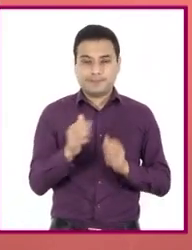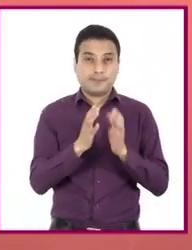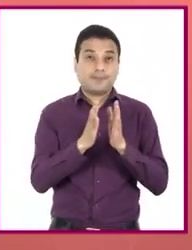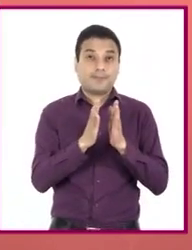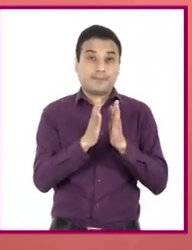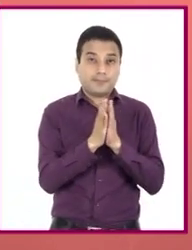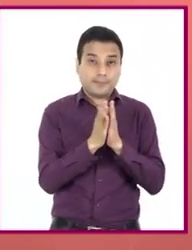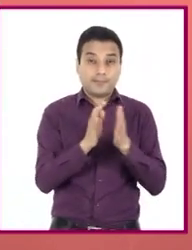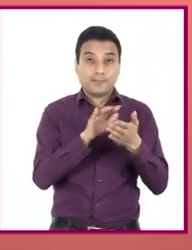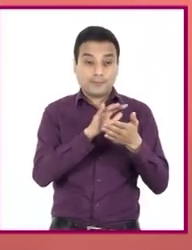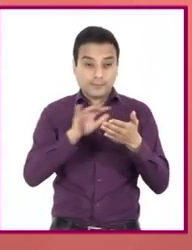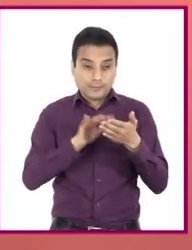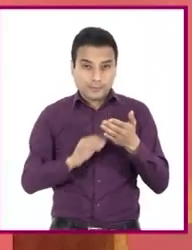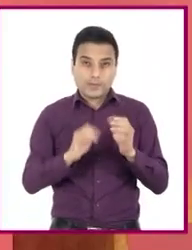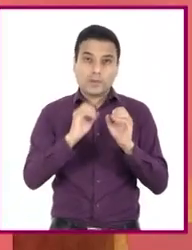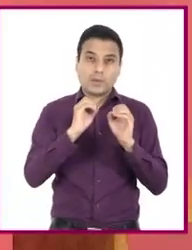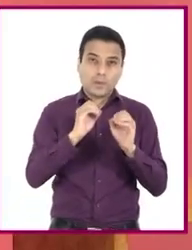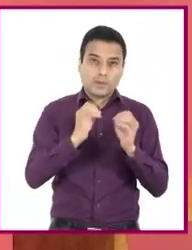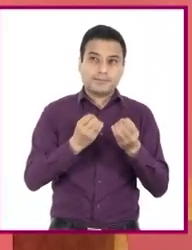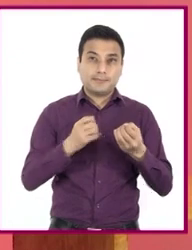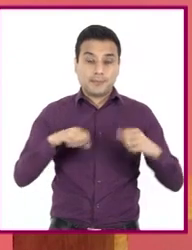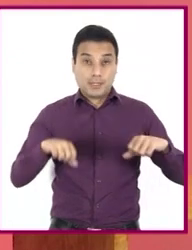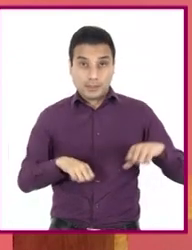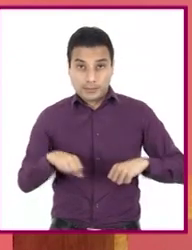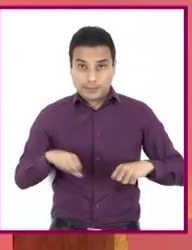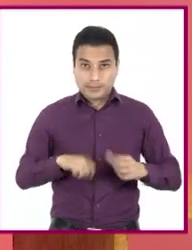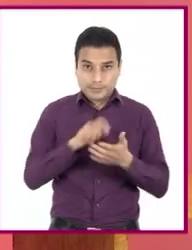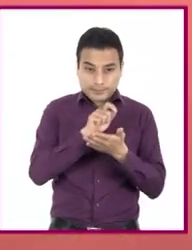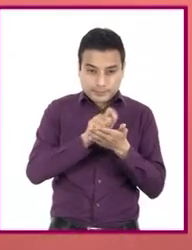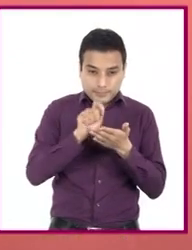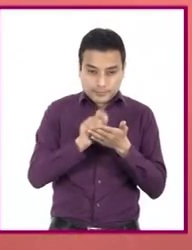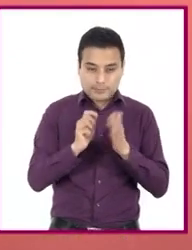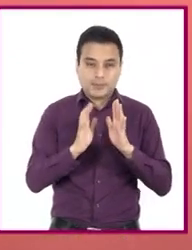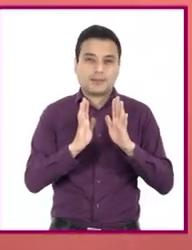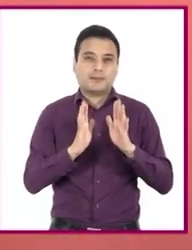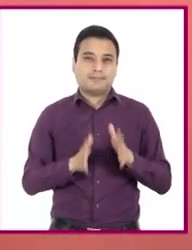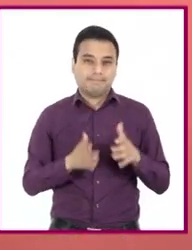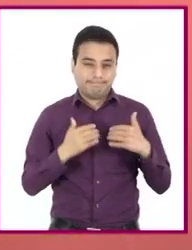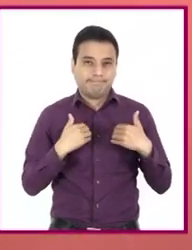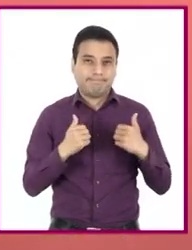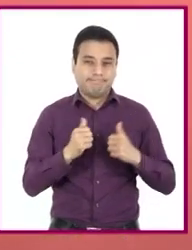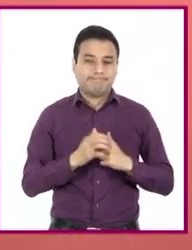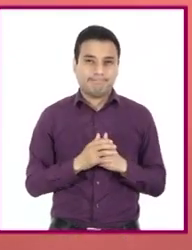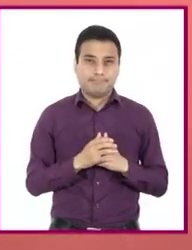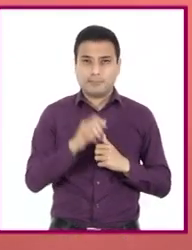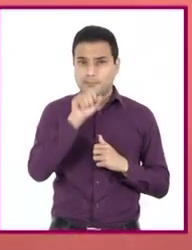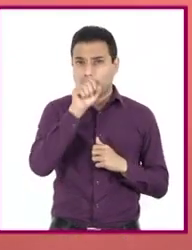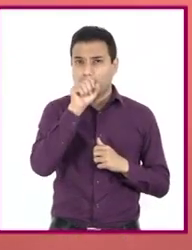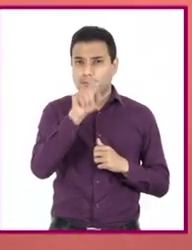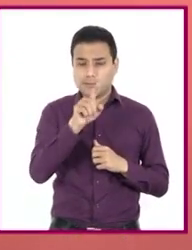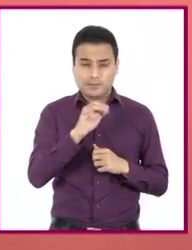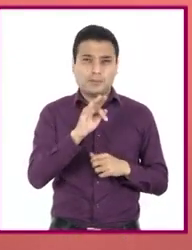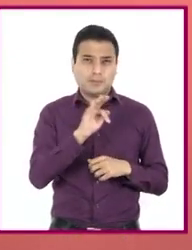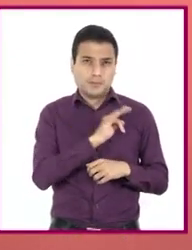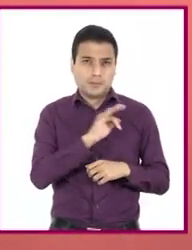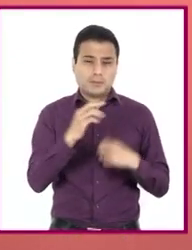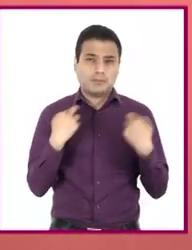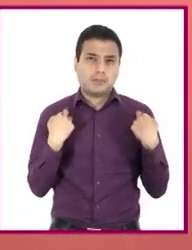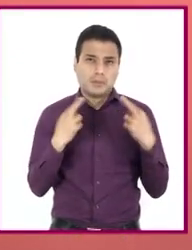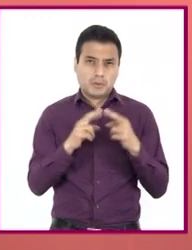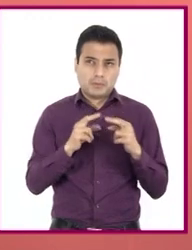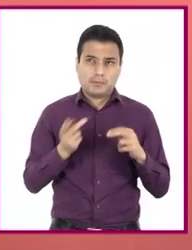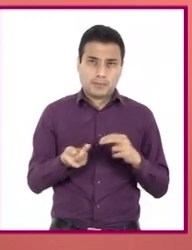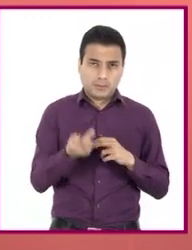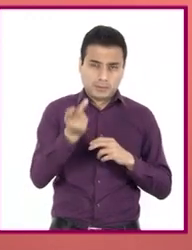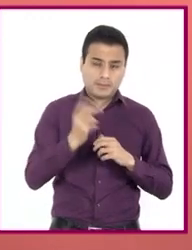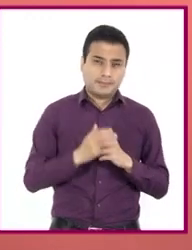texto o al reflexionar en torno a los retos que se sugieren. Recuerden que también pueden apoyarse en su maestra o maestro